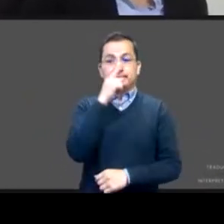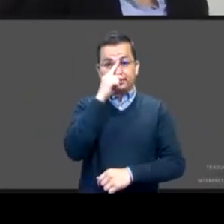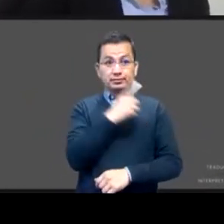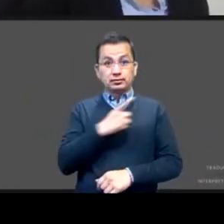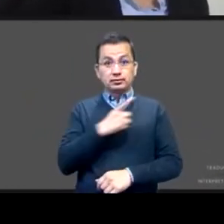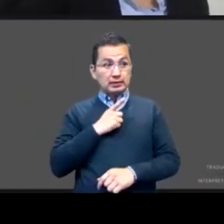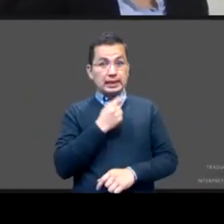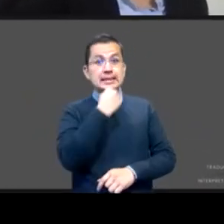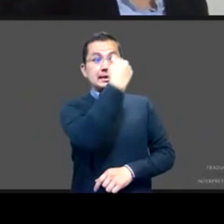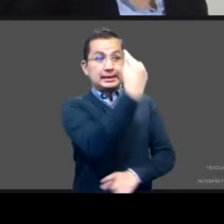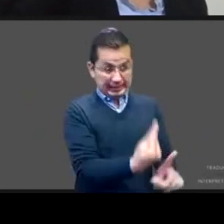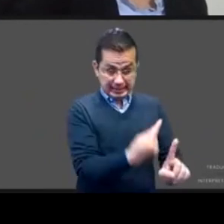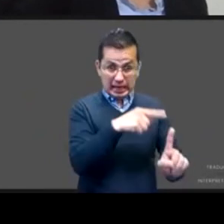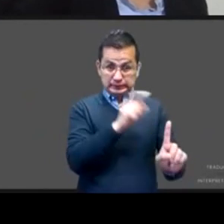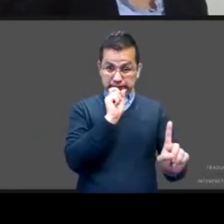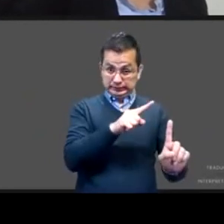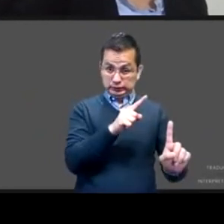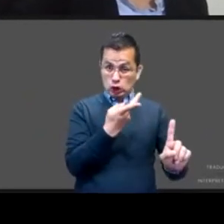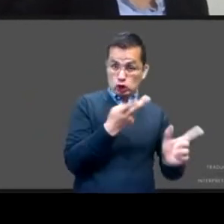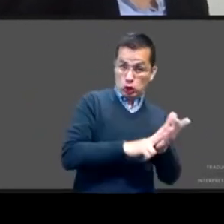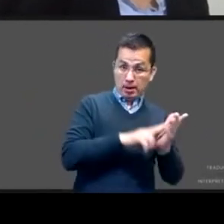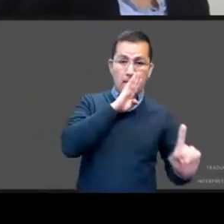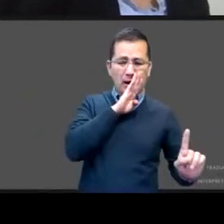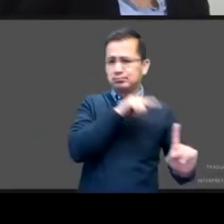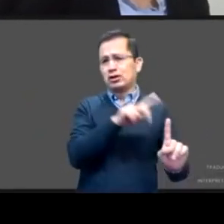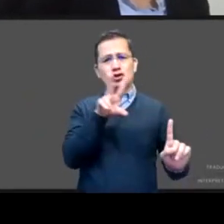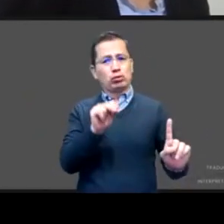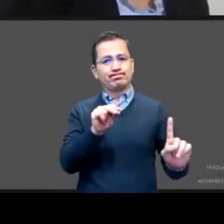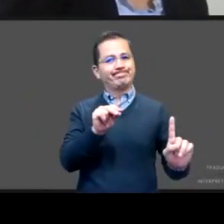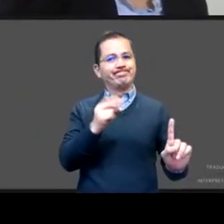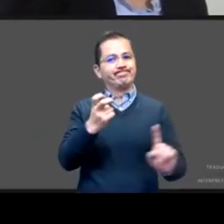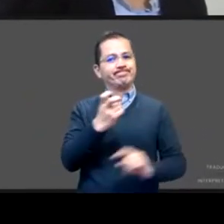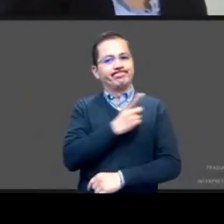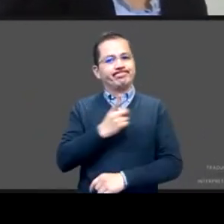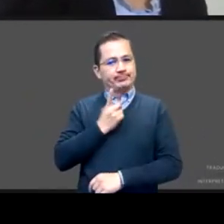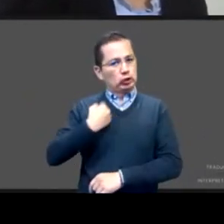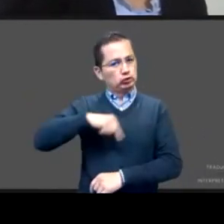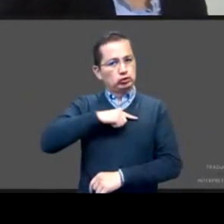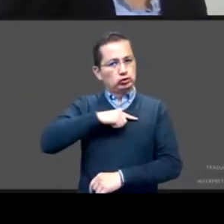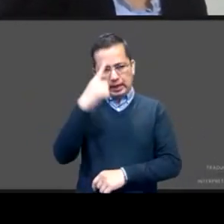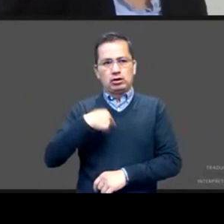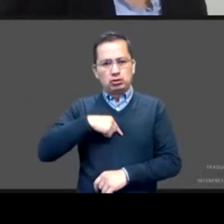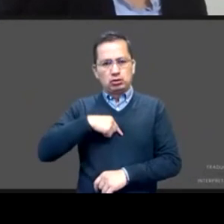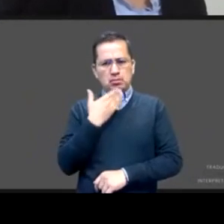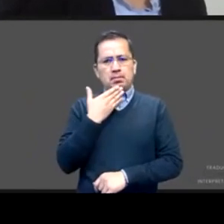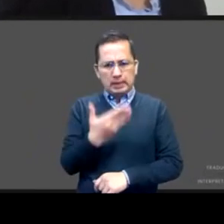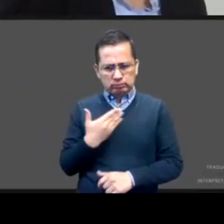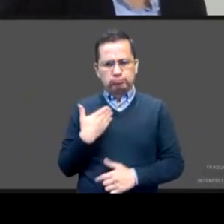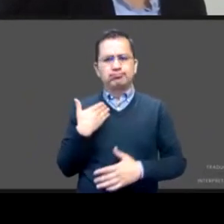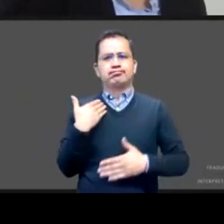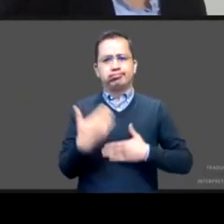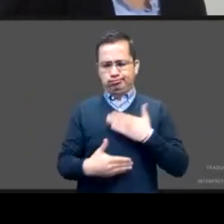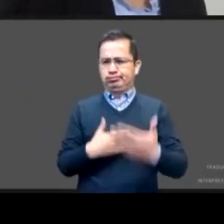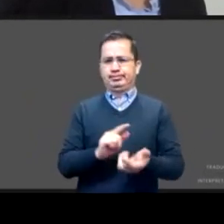seguir quedando para seguir haciendo de toda esta información una verdadera herramienta de la transformación a favor de la